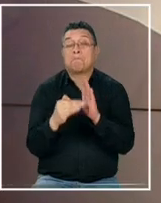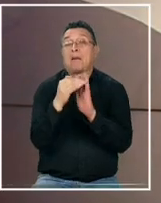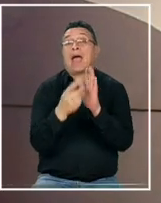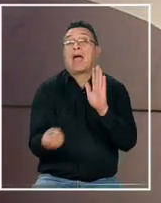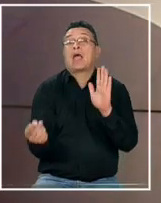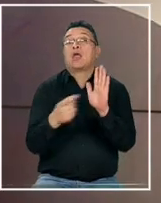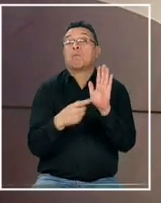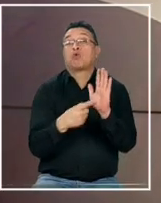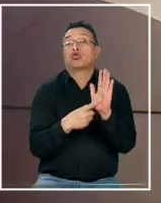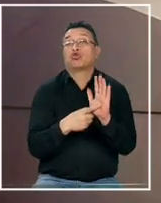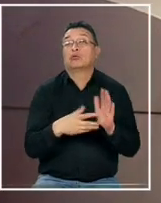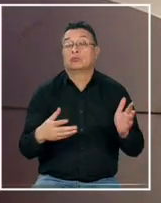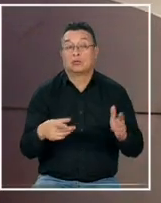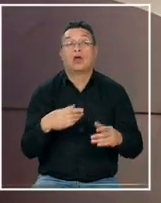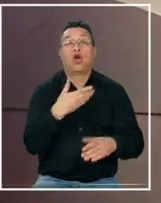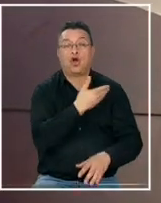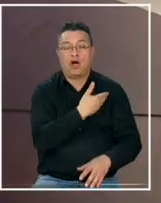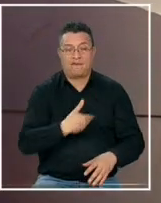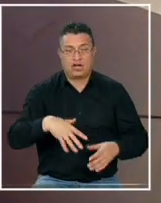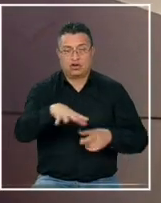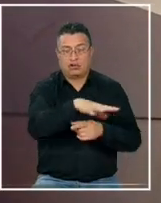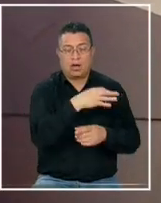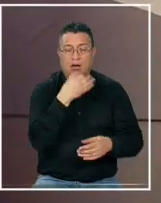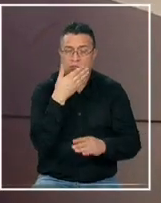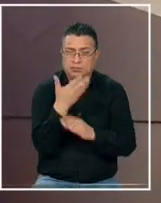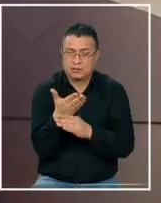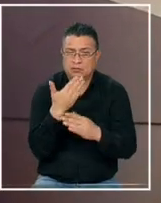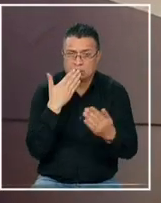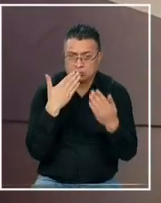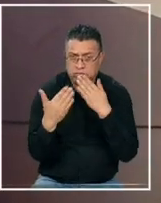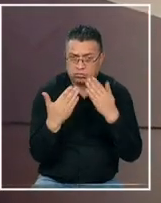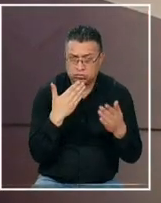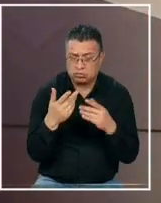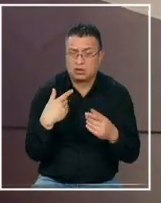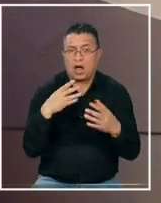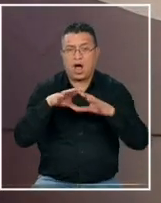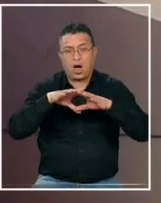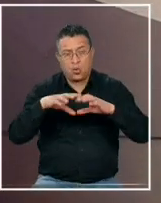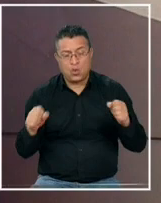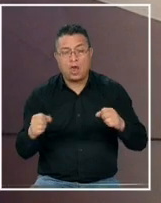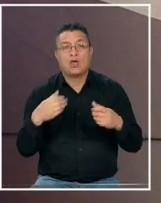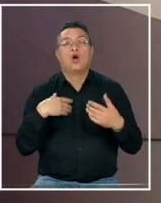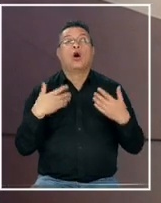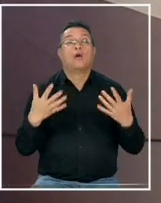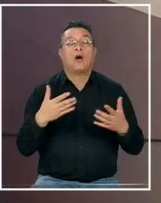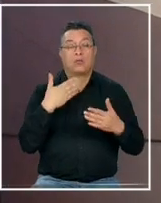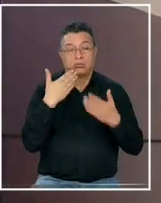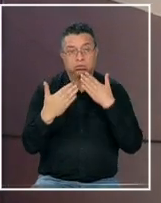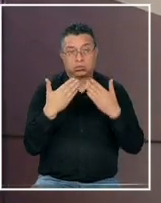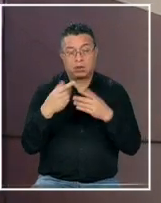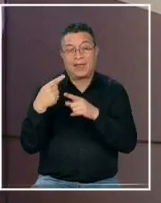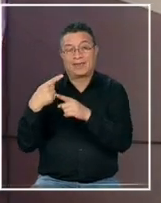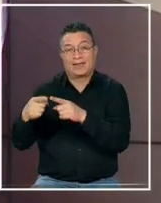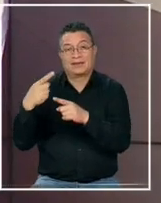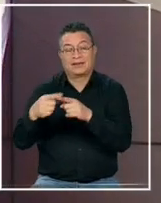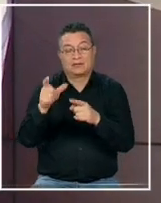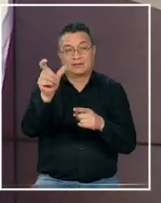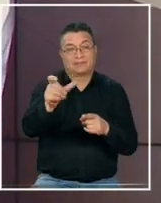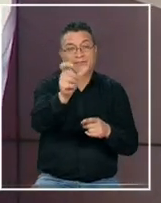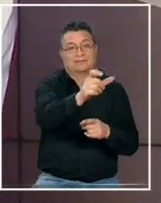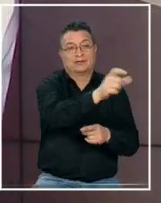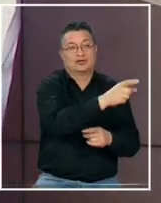impuestos el gobierno ha llamado al diálogo para lograr un acuerdo y en las próximas horas comenzarán las conversaciones con distintos actores